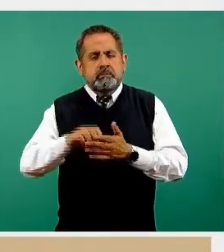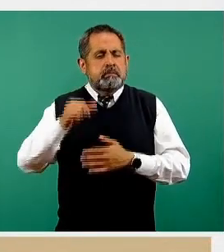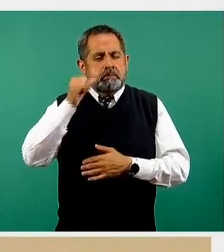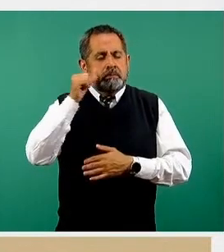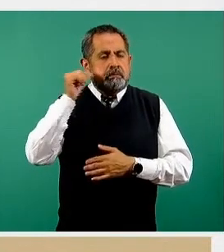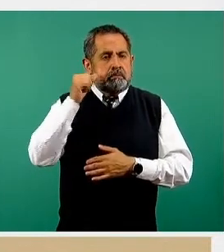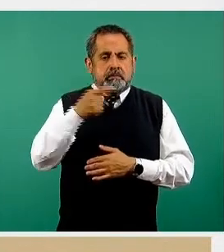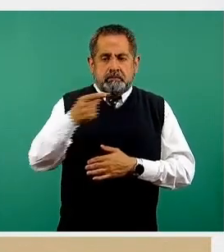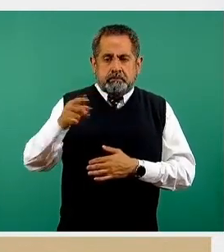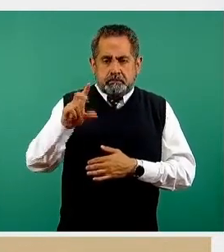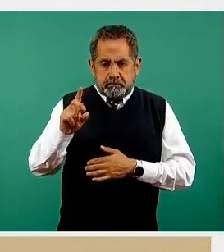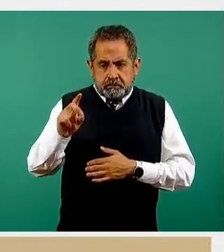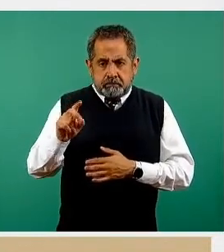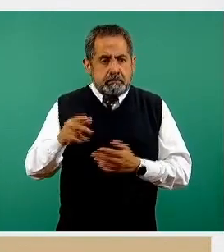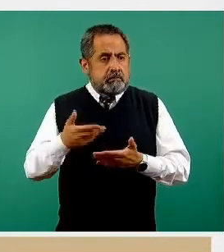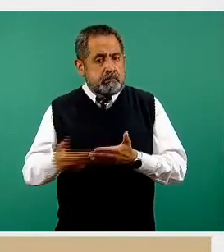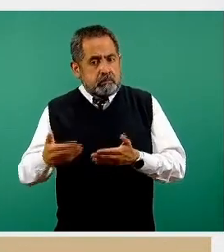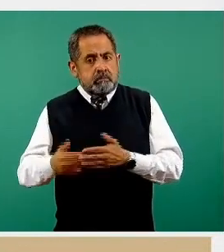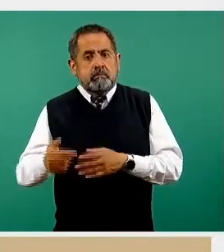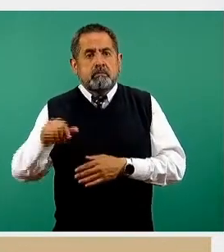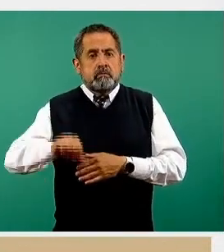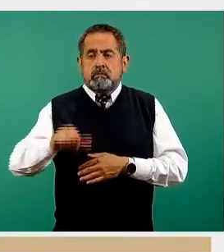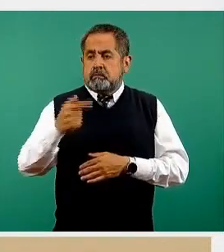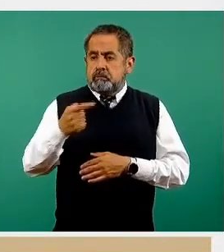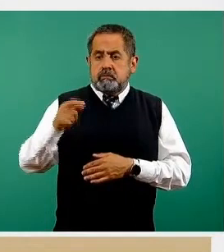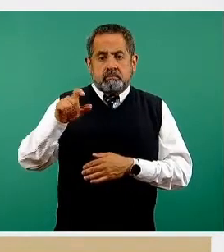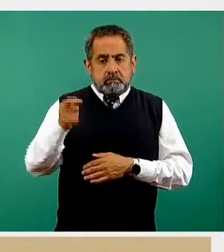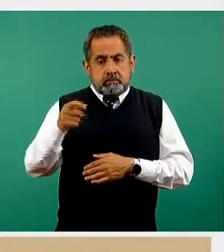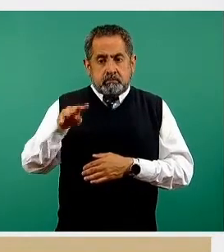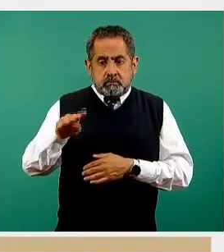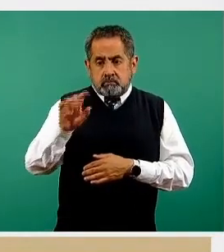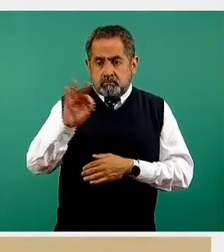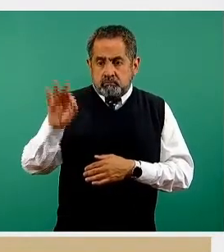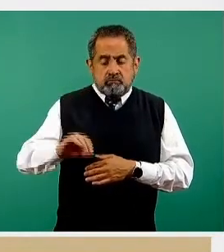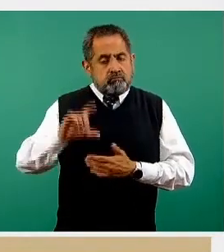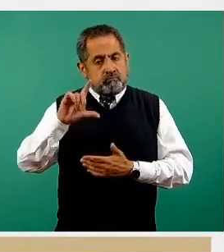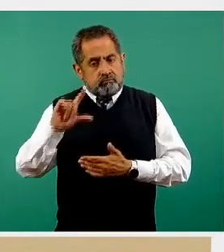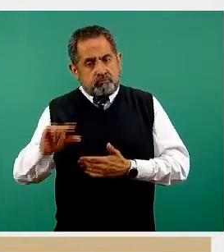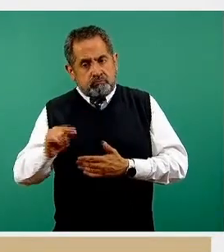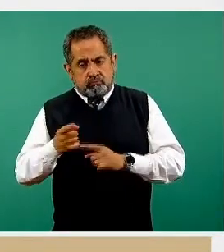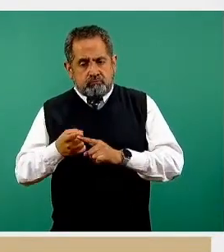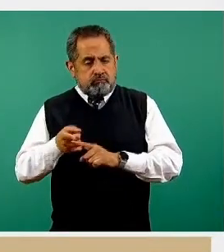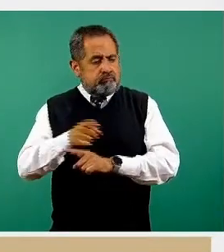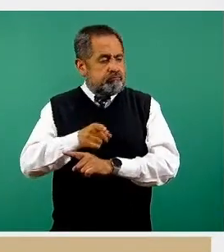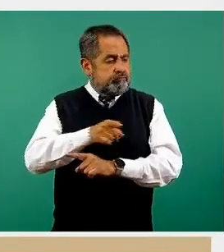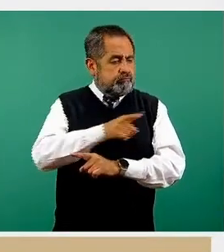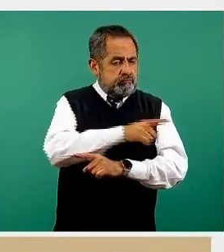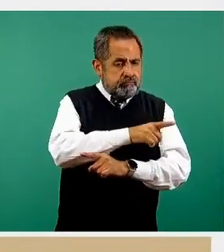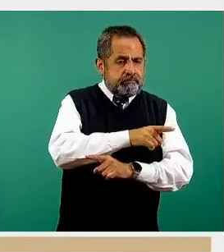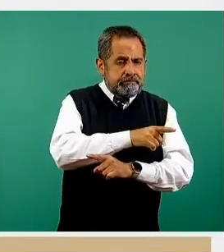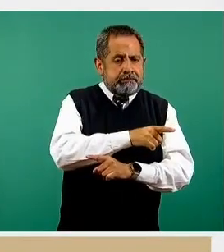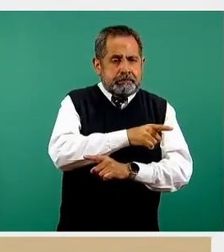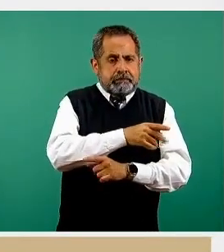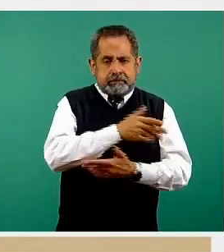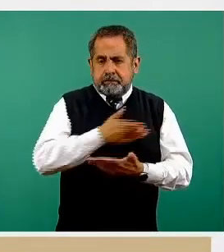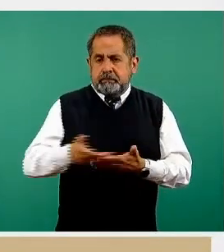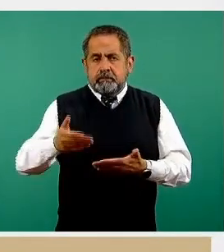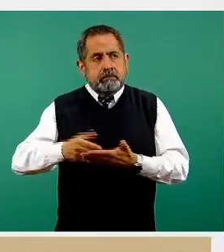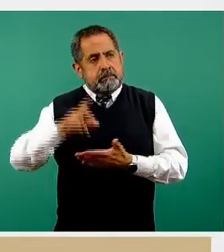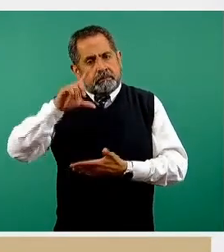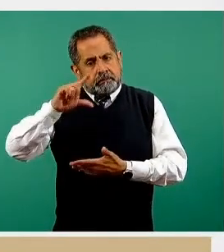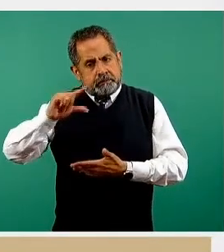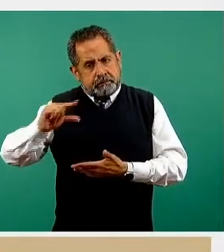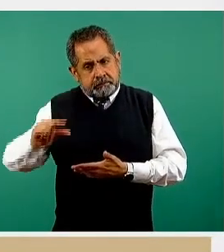un menos 30, hoy es un menos 29 por ciento en relación a las semanas previas en donde veíamos que había